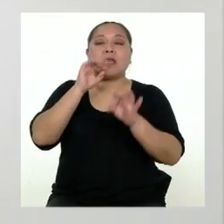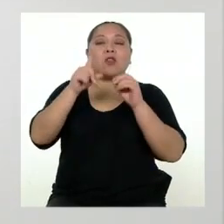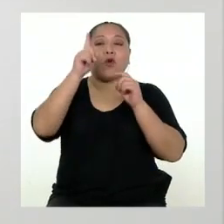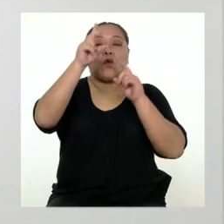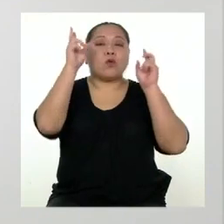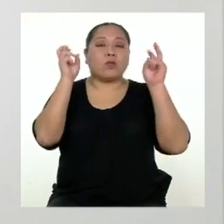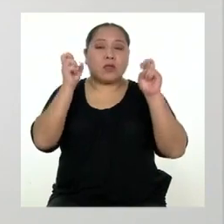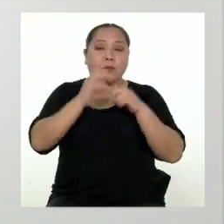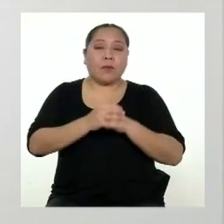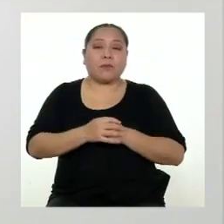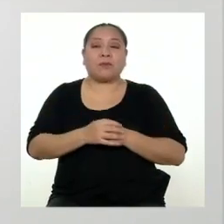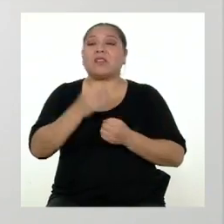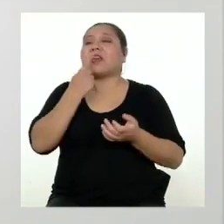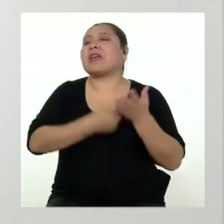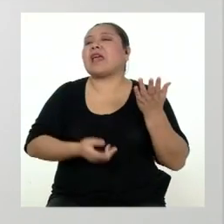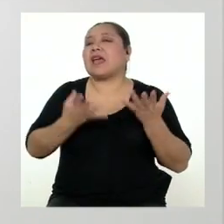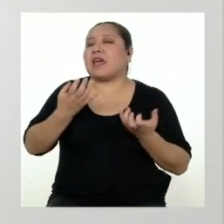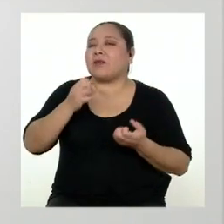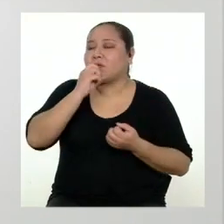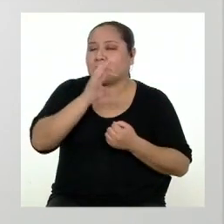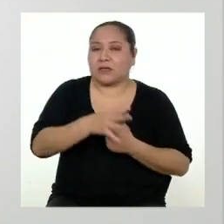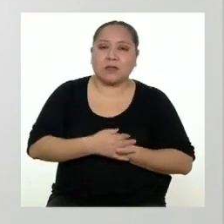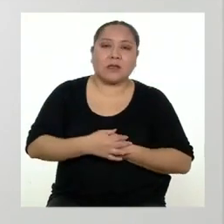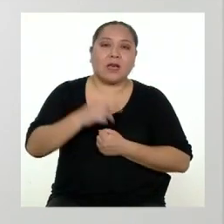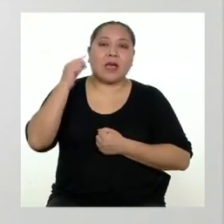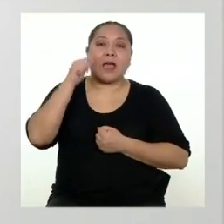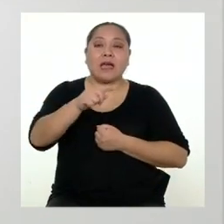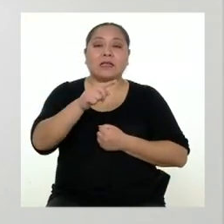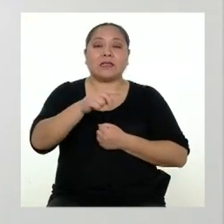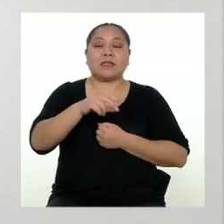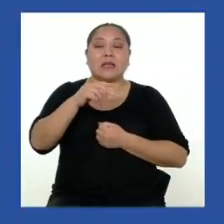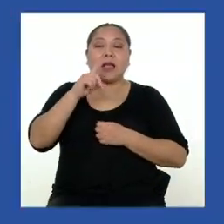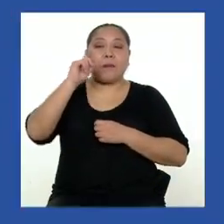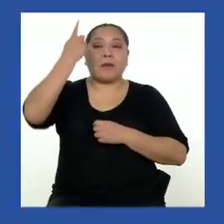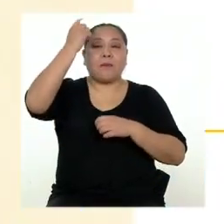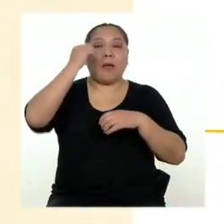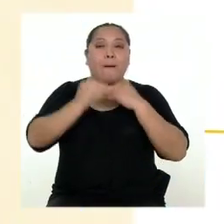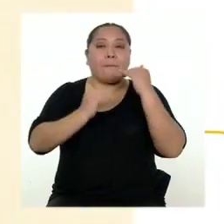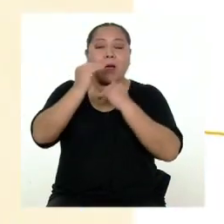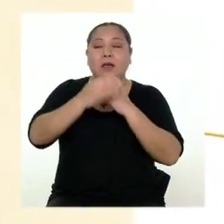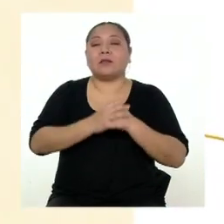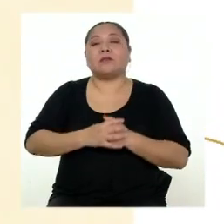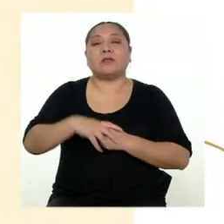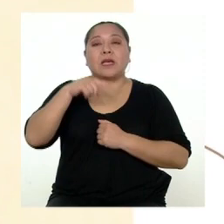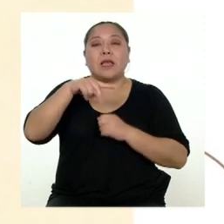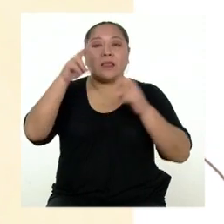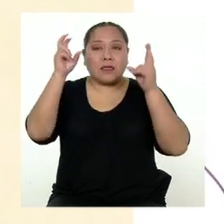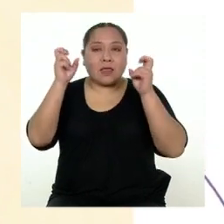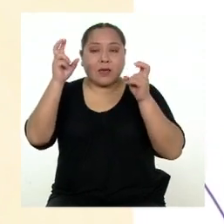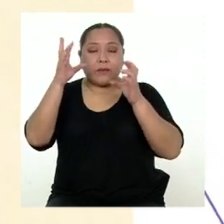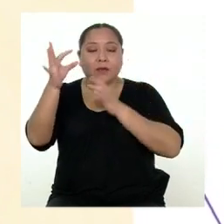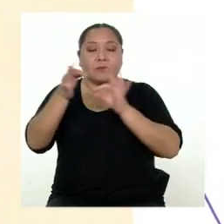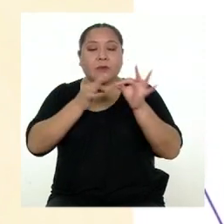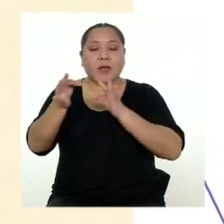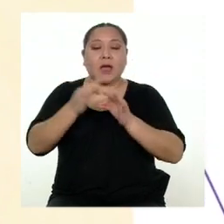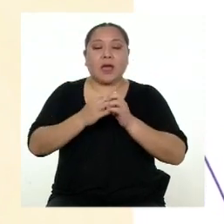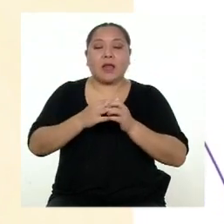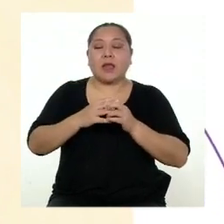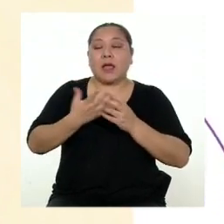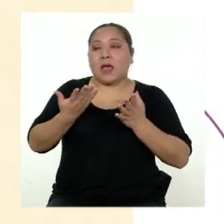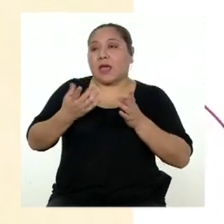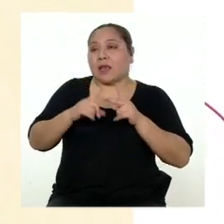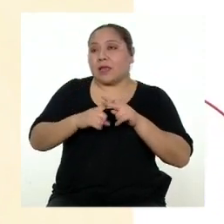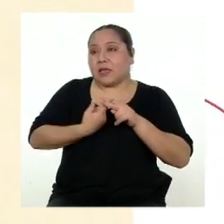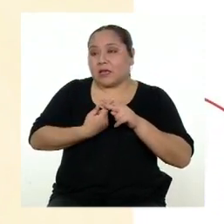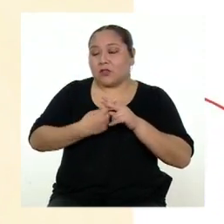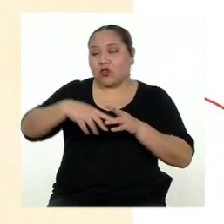tema. ¿De qué queremos hablar? Ese es nuestro primer paso. El tema puede ser explicar el origen de un